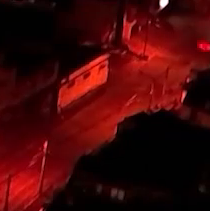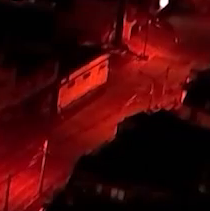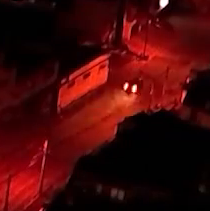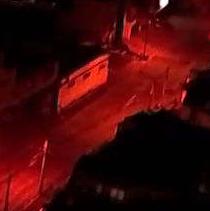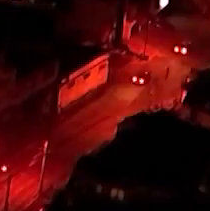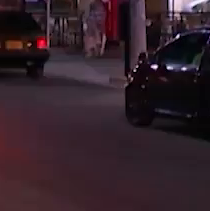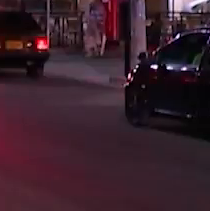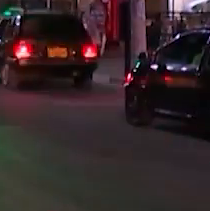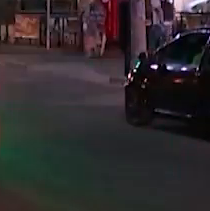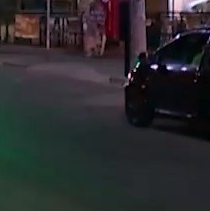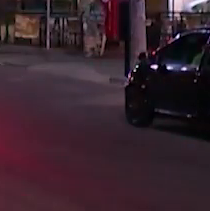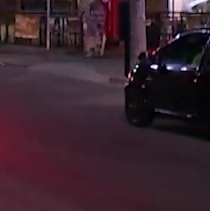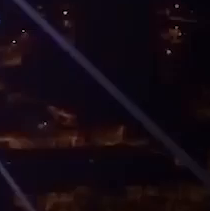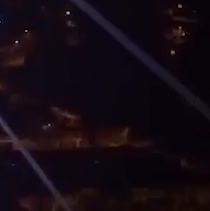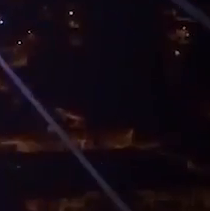Feliz noche